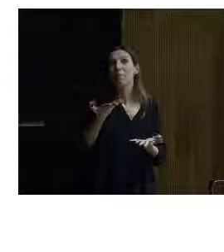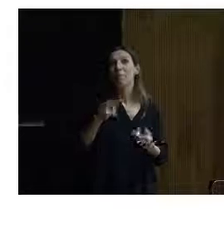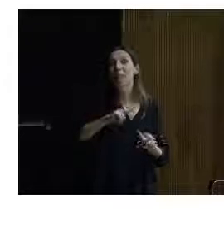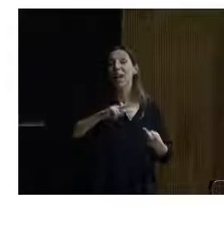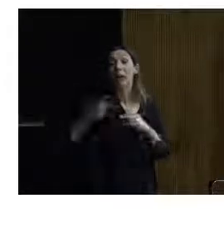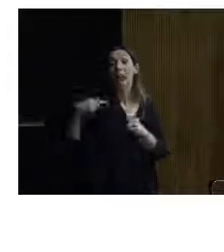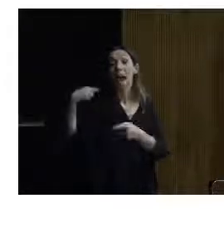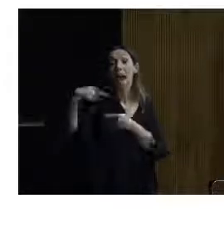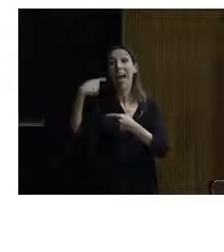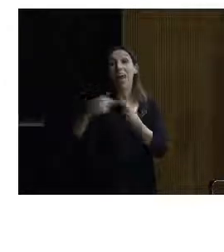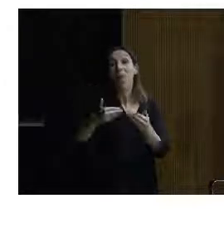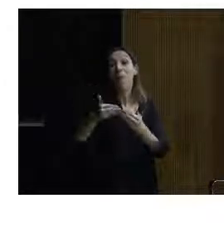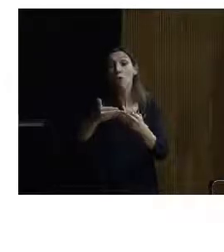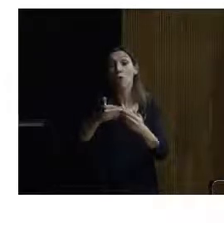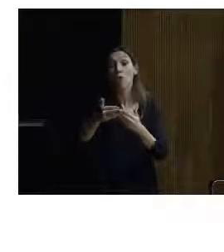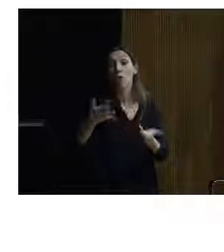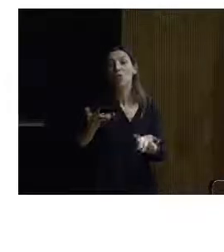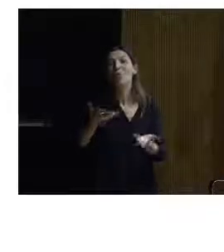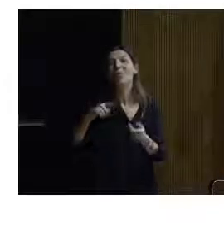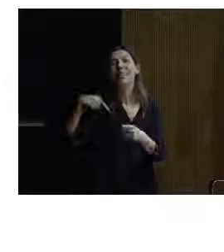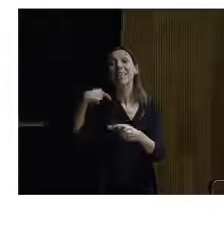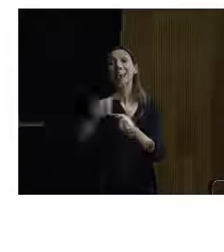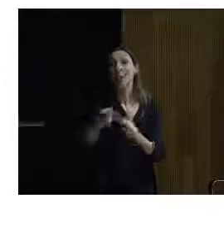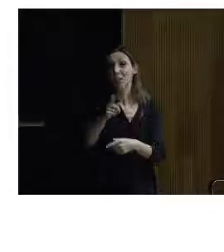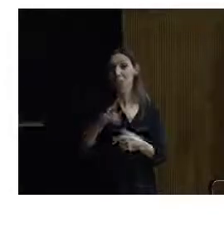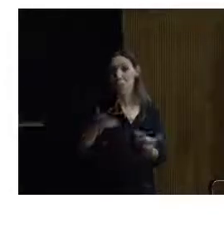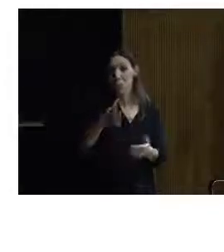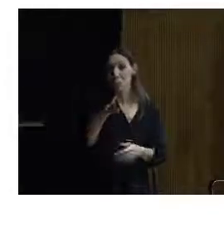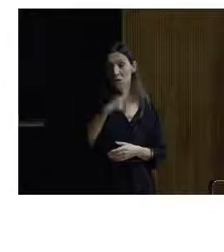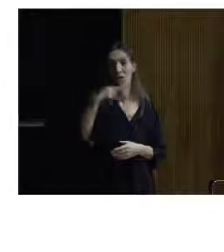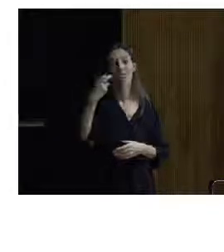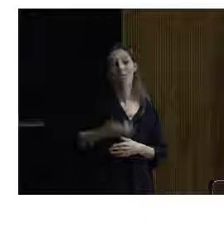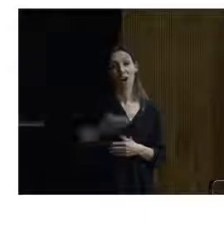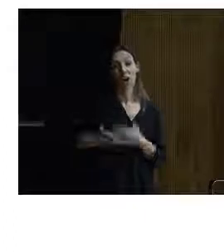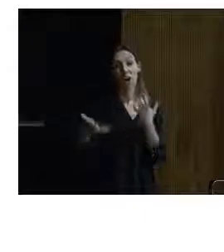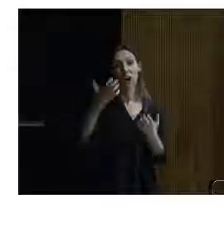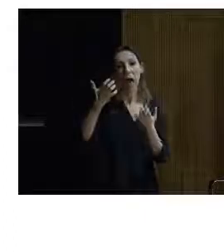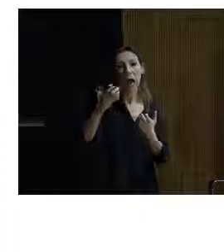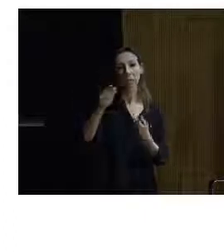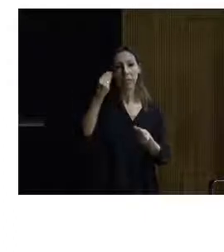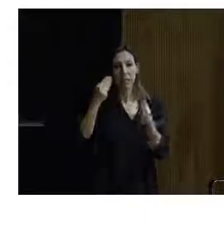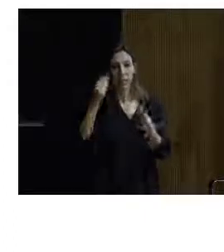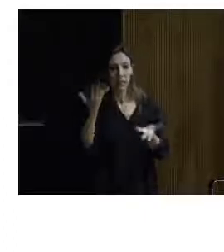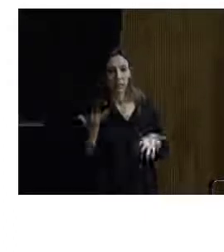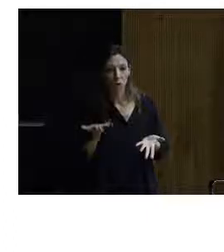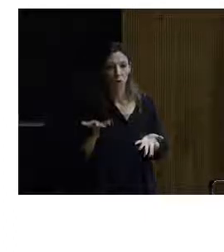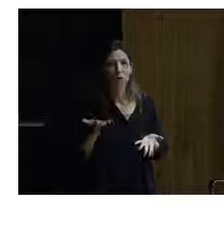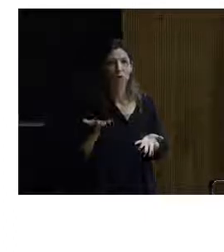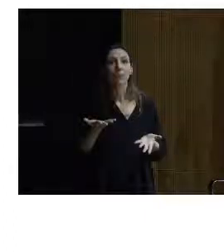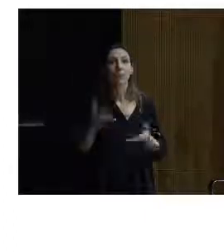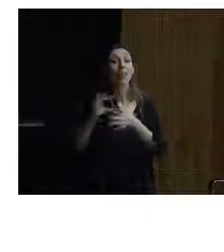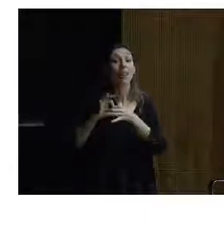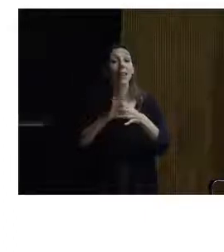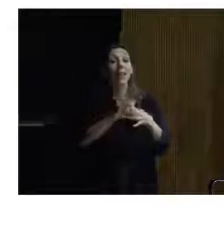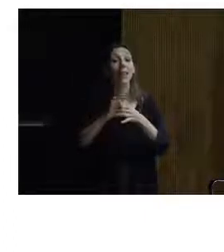generaciones venideras. Y por eso, pues hay valores artísticos, estéticos, paisajísticos, que dependen de